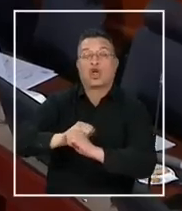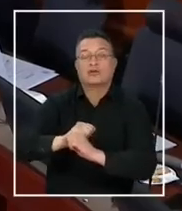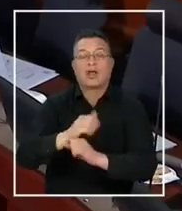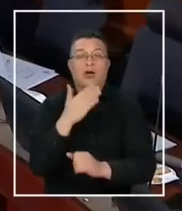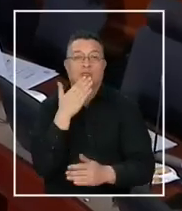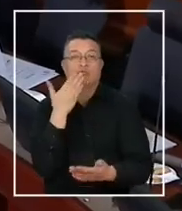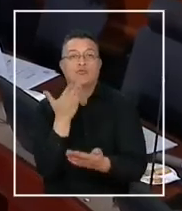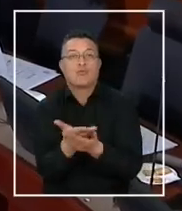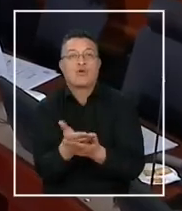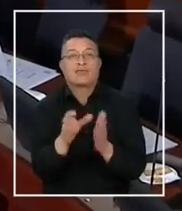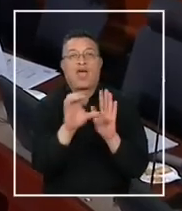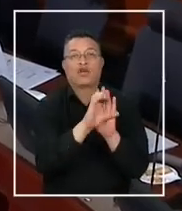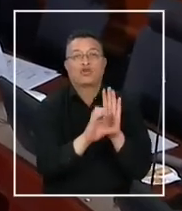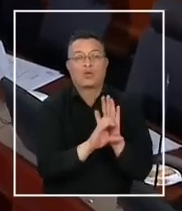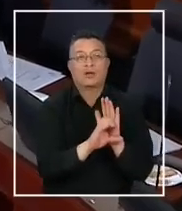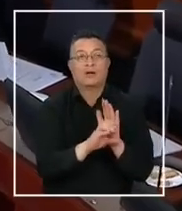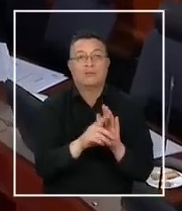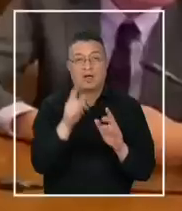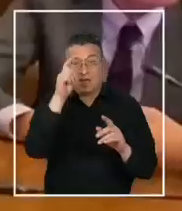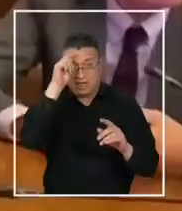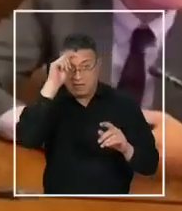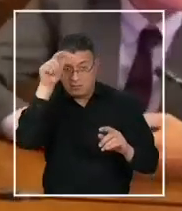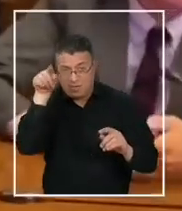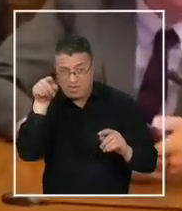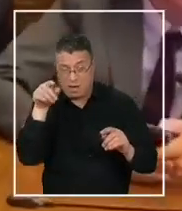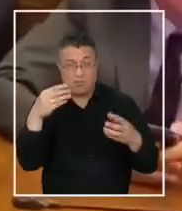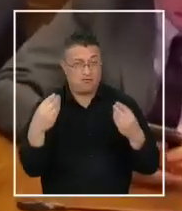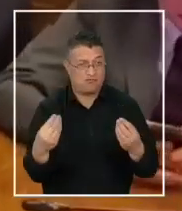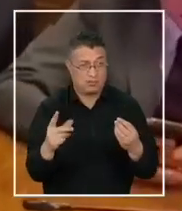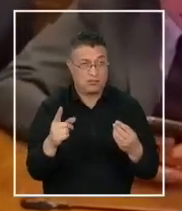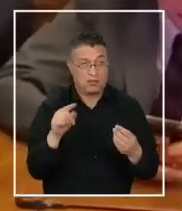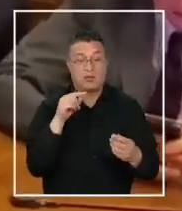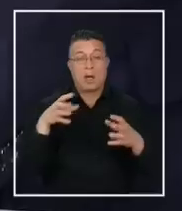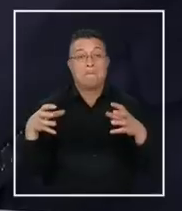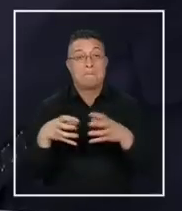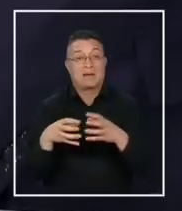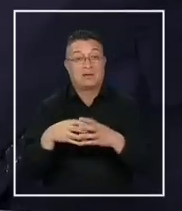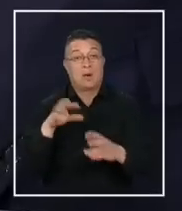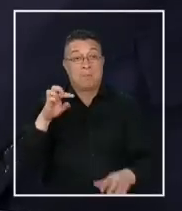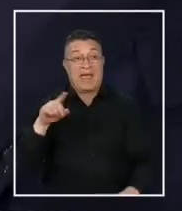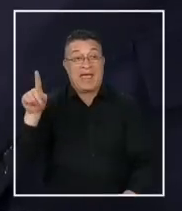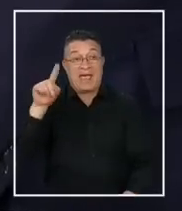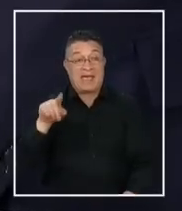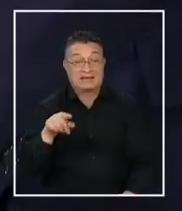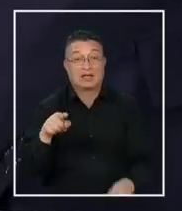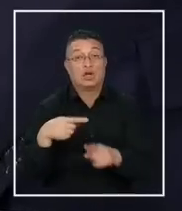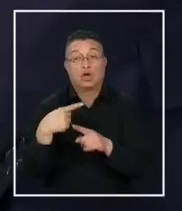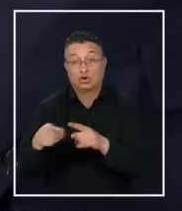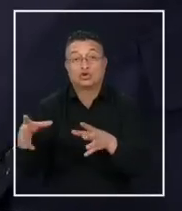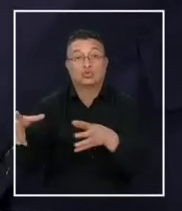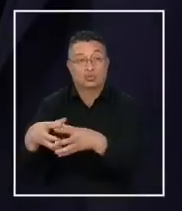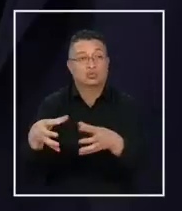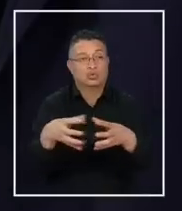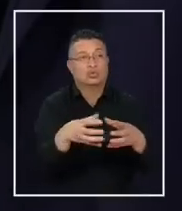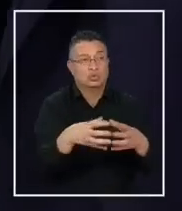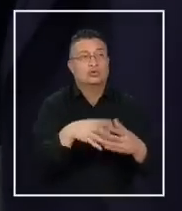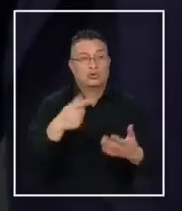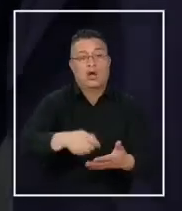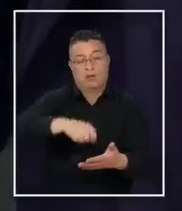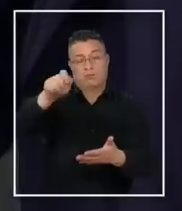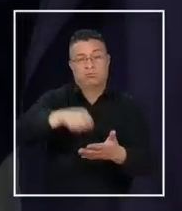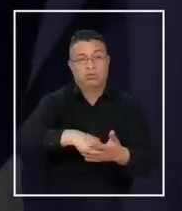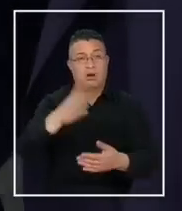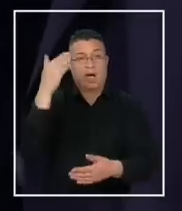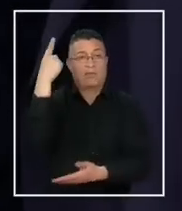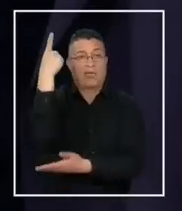propuesta constitucional. Polémica idea que incluso va en contra de lo que su partido, el PS, junto a otras colectividades, firmó en el acuerdo